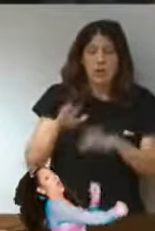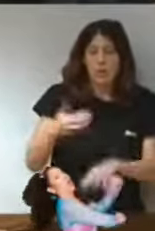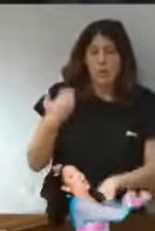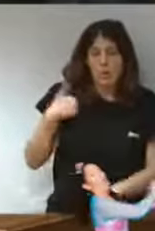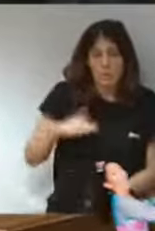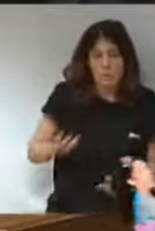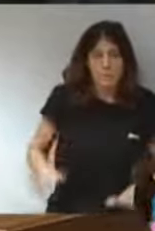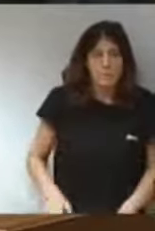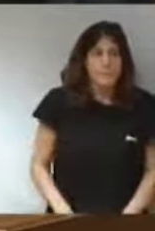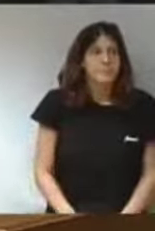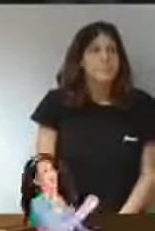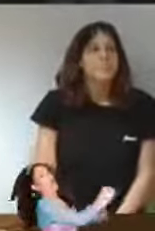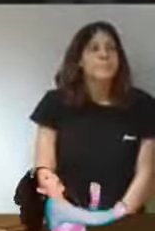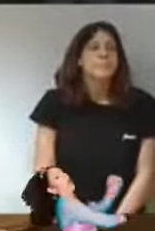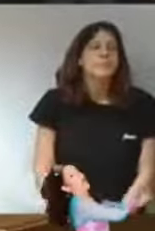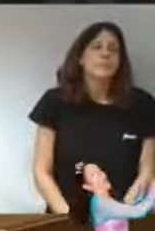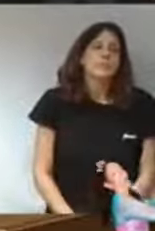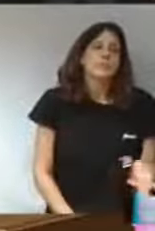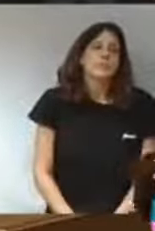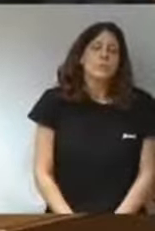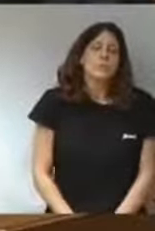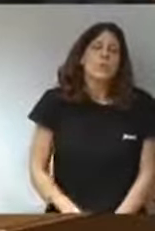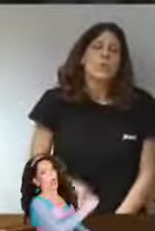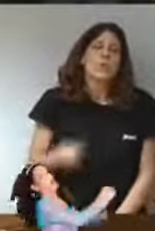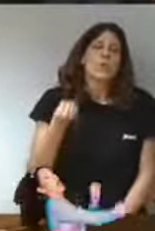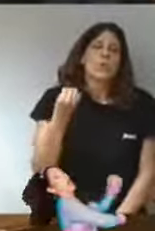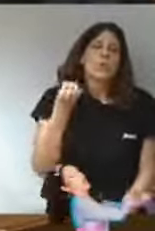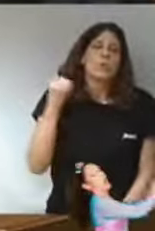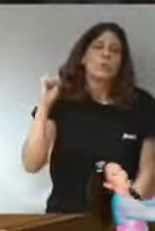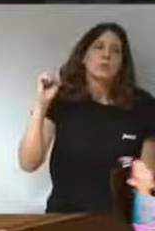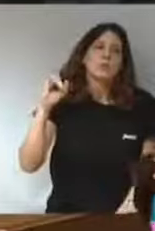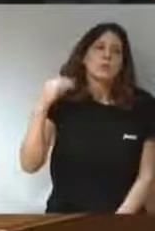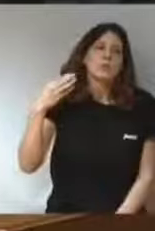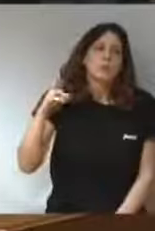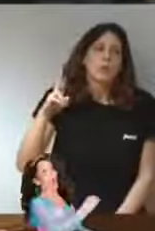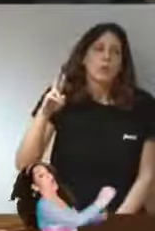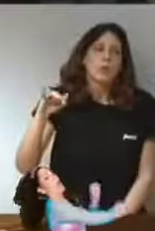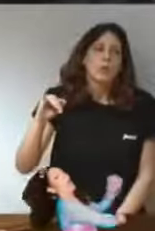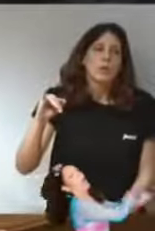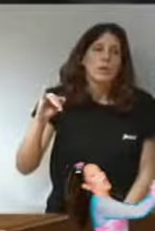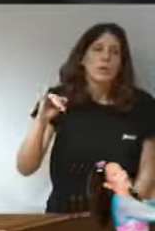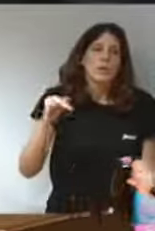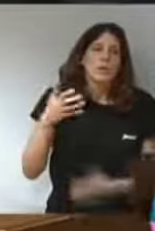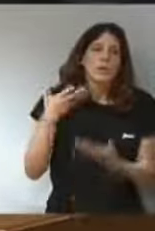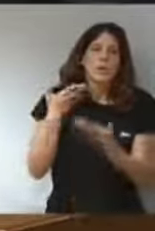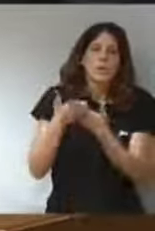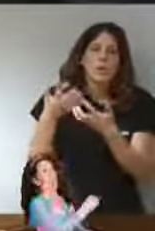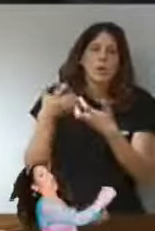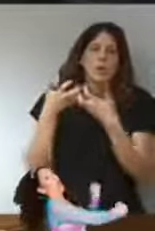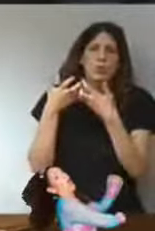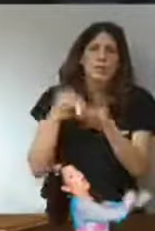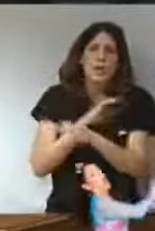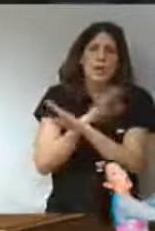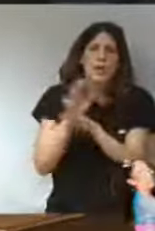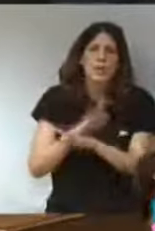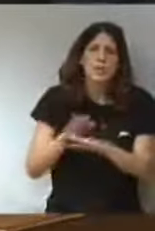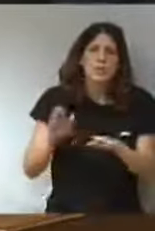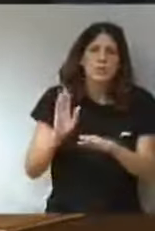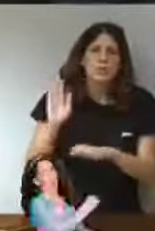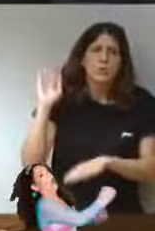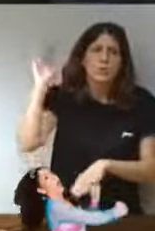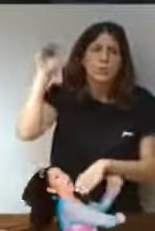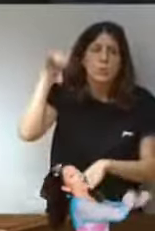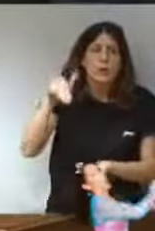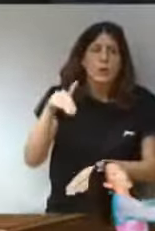regionarios. ¿Sabe dónde estaban los comunistas Dolores y Barruri y Negrín que pedían a la gente luchar hasta el final, mientras los republicanos de a pie se acolpaban a